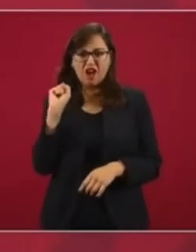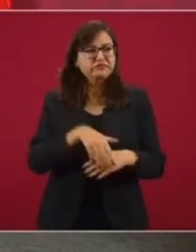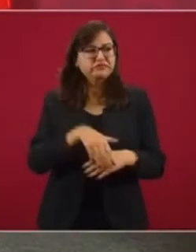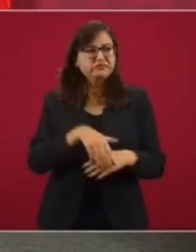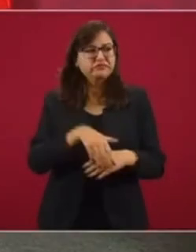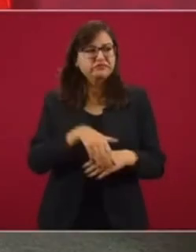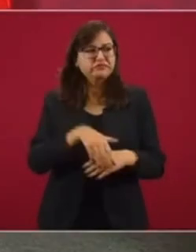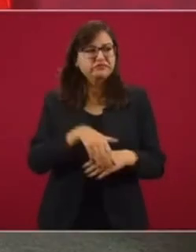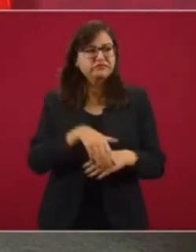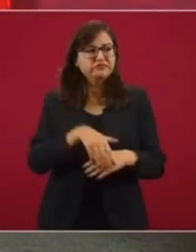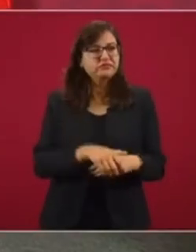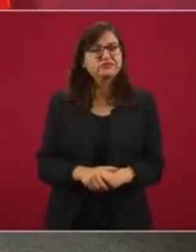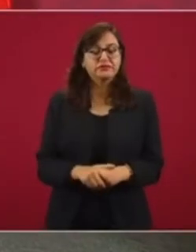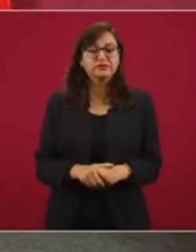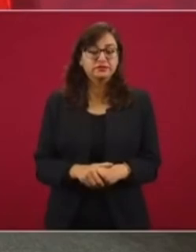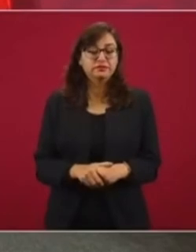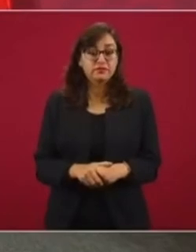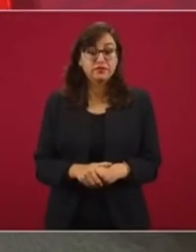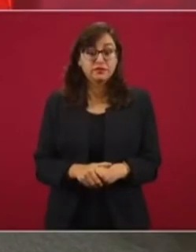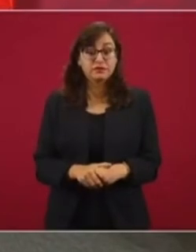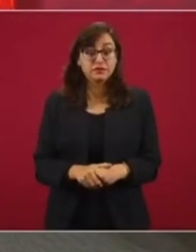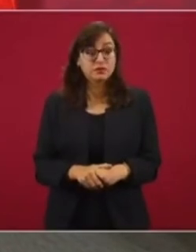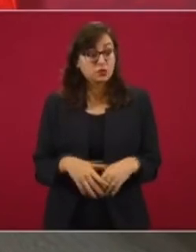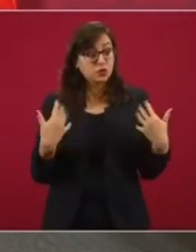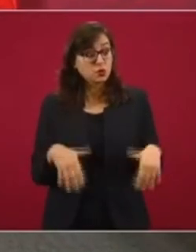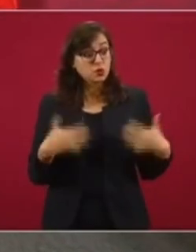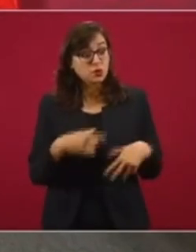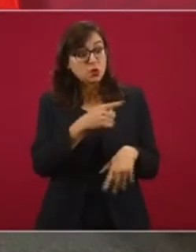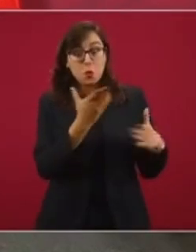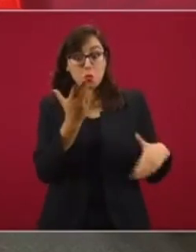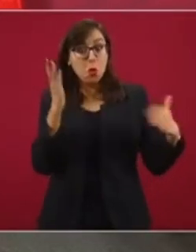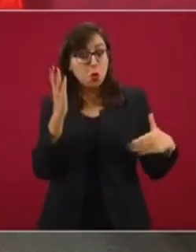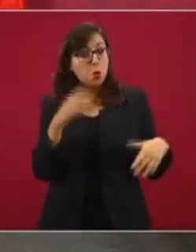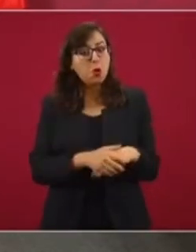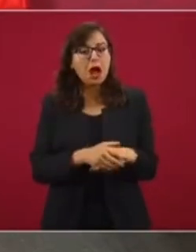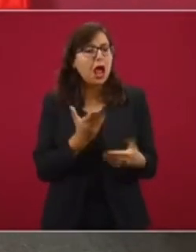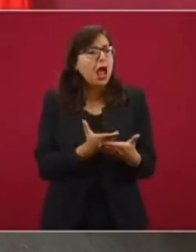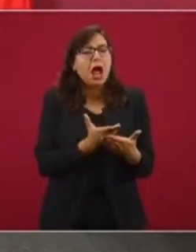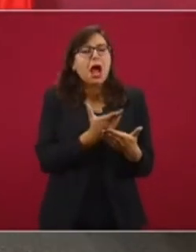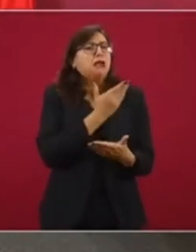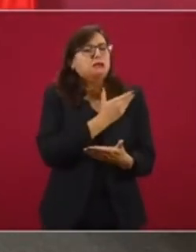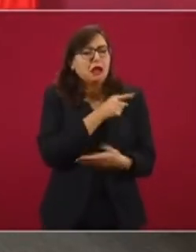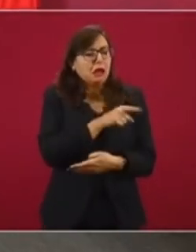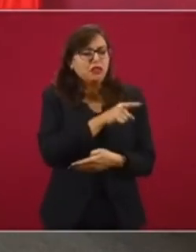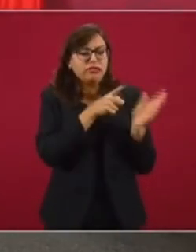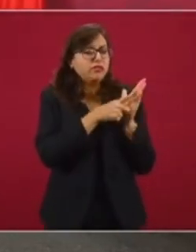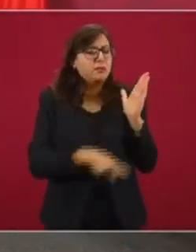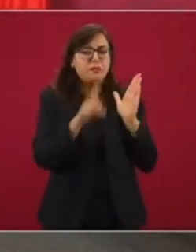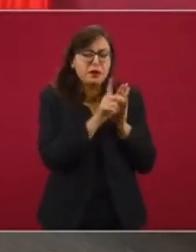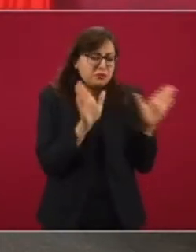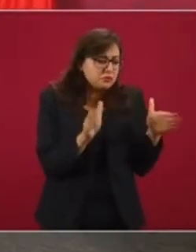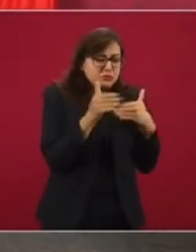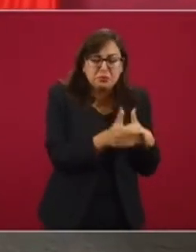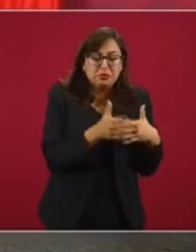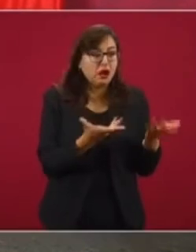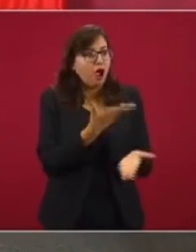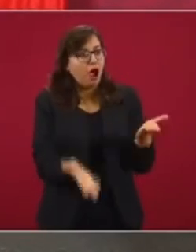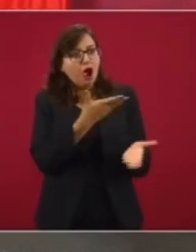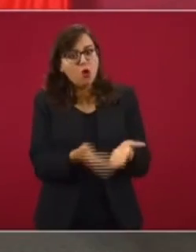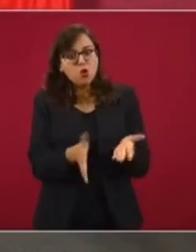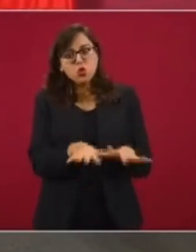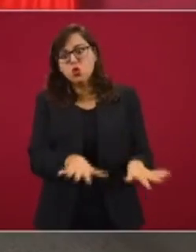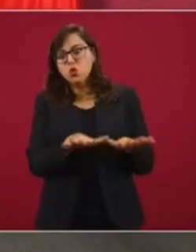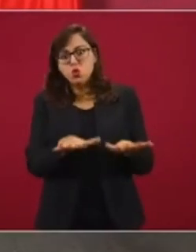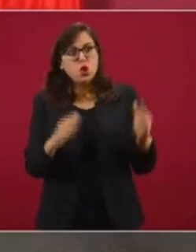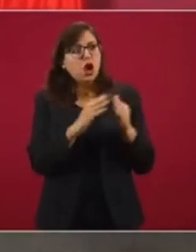¿Cómo? ¿Prosperó? Sí, lo conocí viviendo en un departamento, en una unidad habitacional, y ahora vive